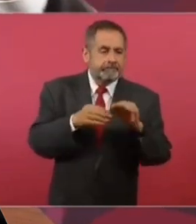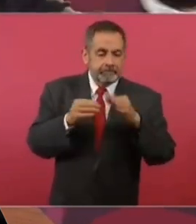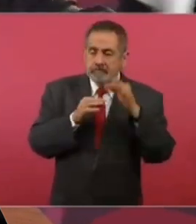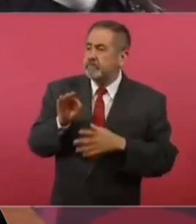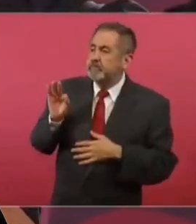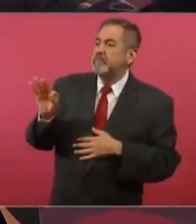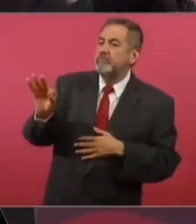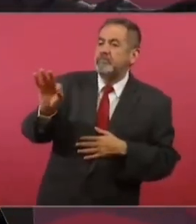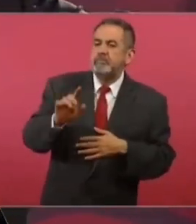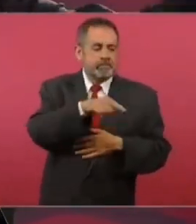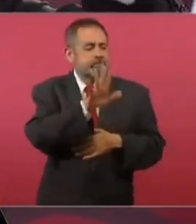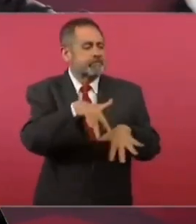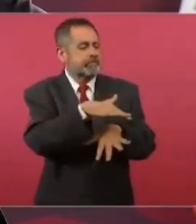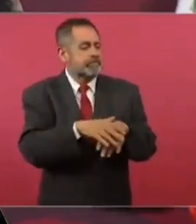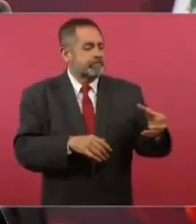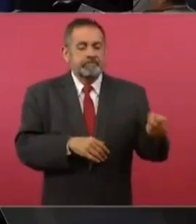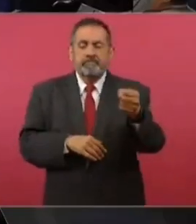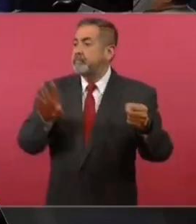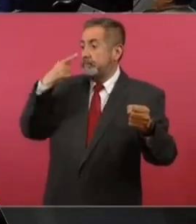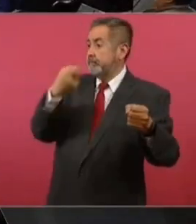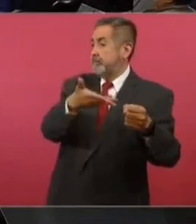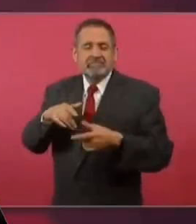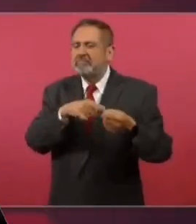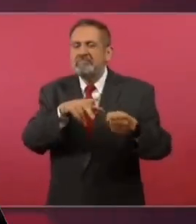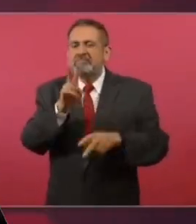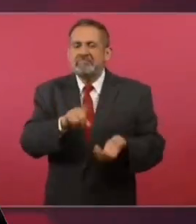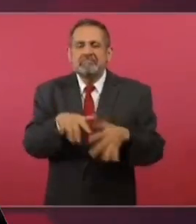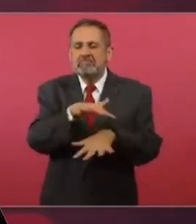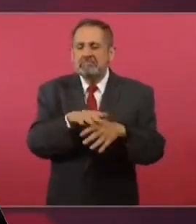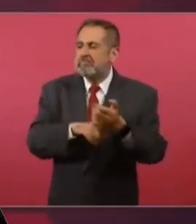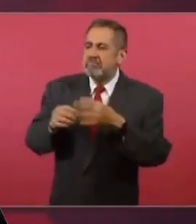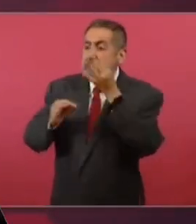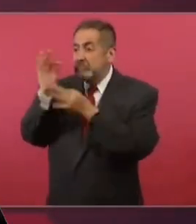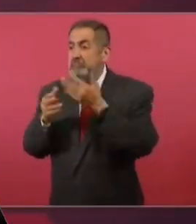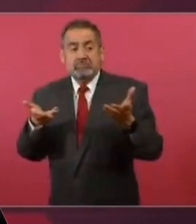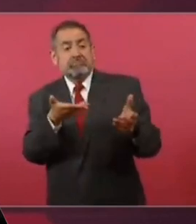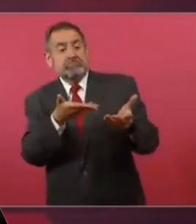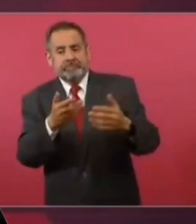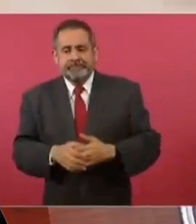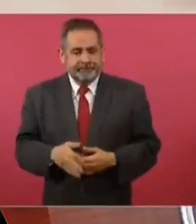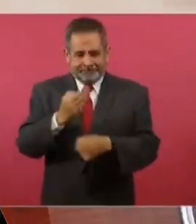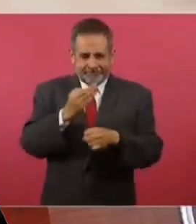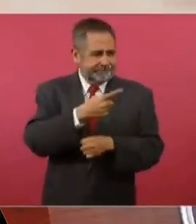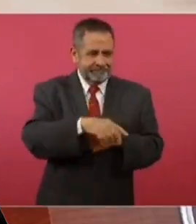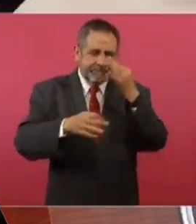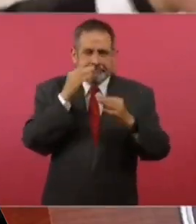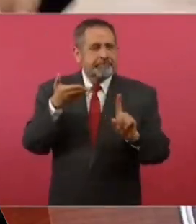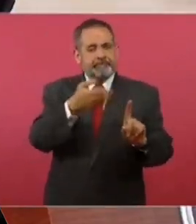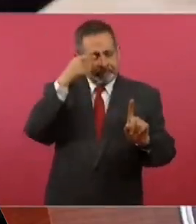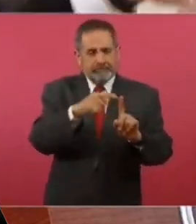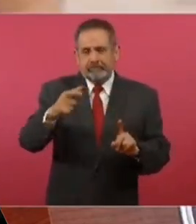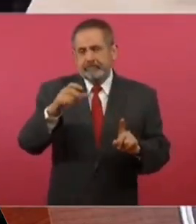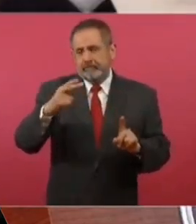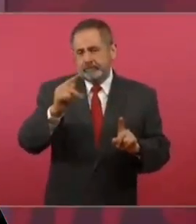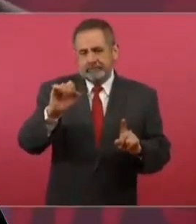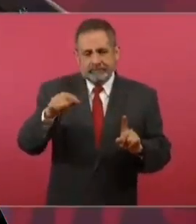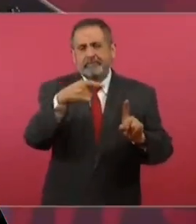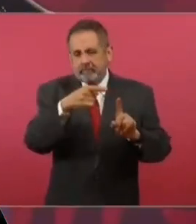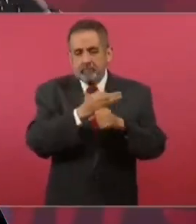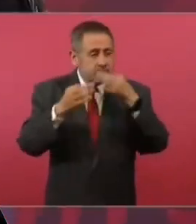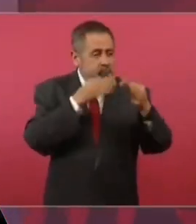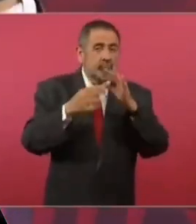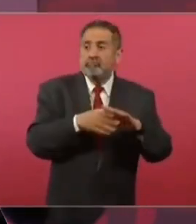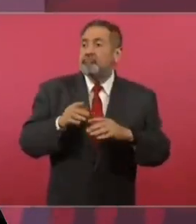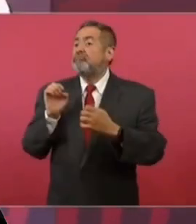al mercado como si fuese un producto chatarra a cualquier persona. Esto están inflando a la señora Xochitl. Y es el querer engañar.